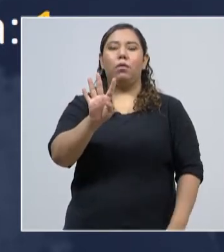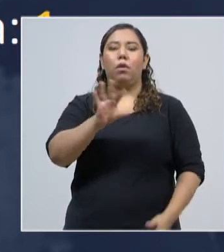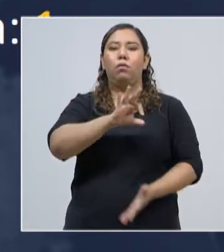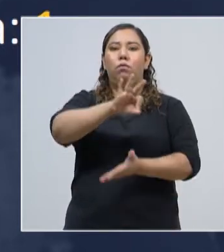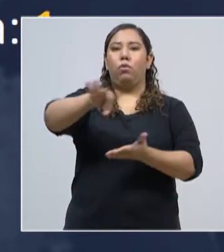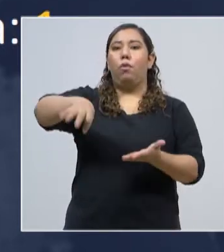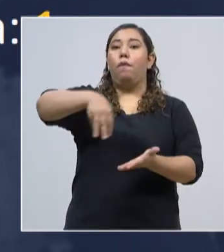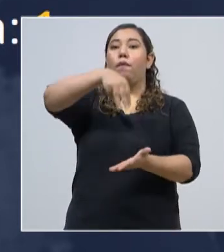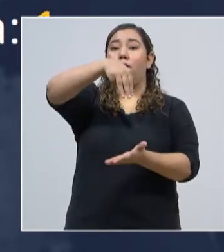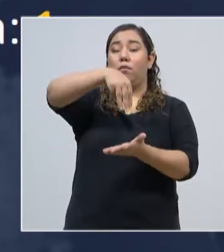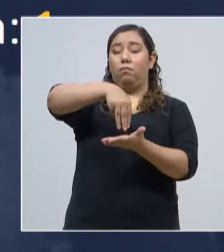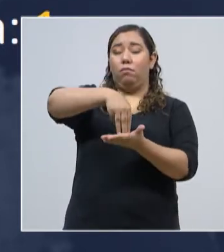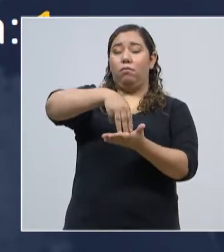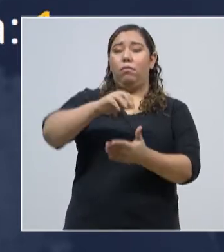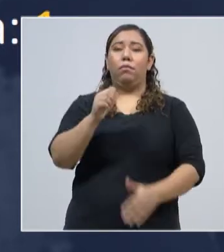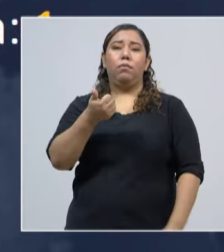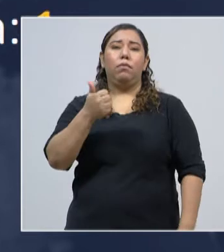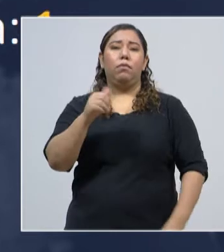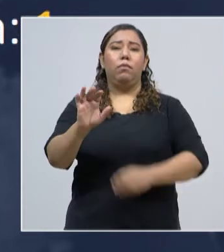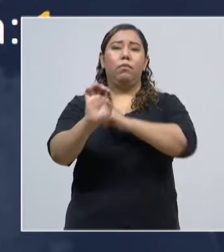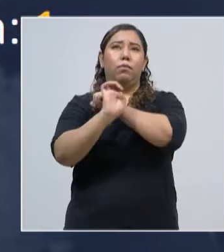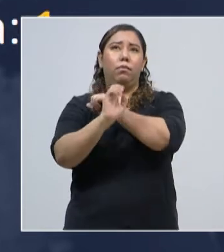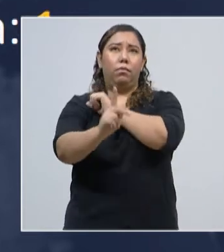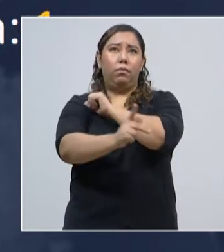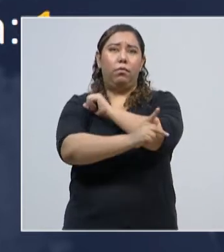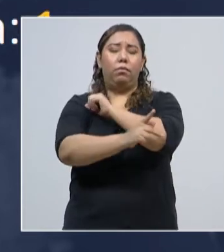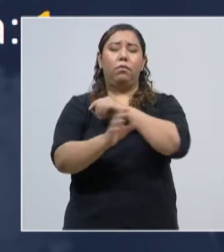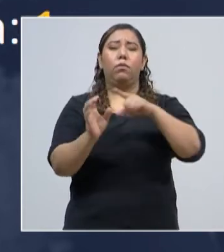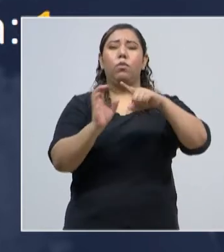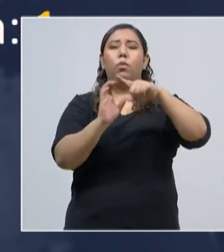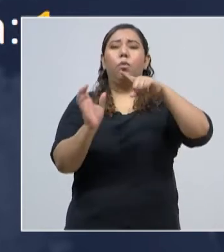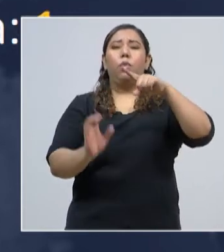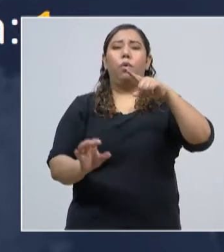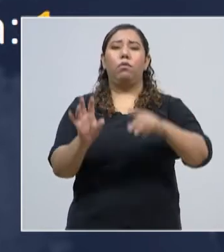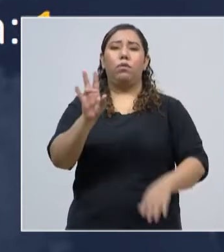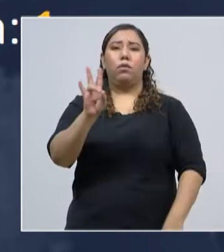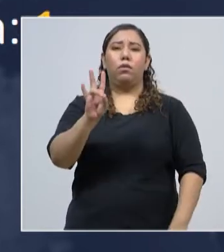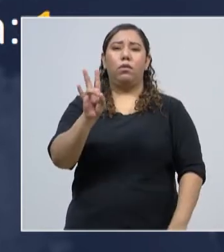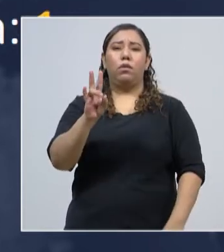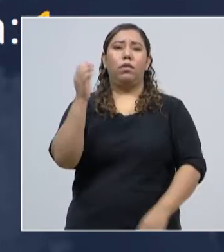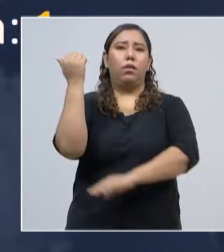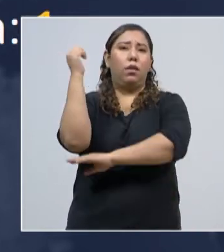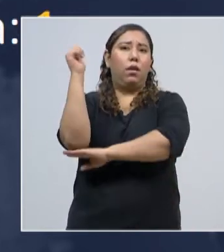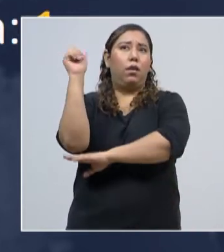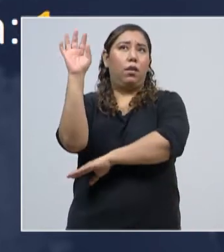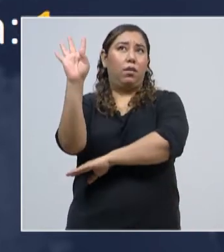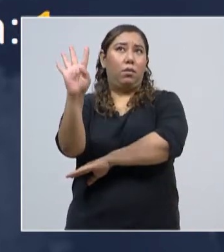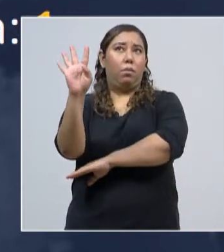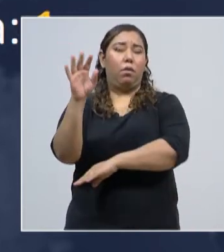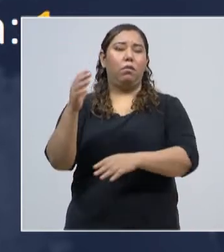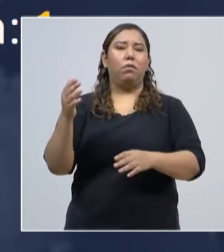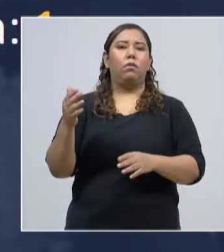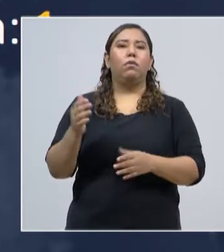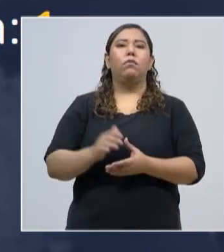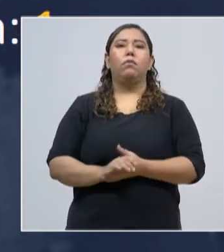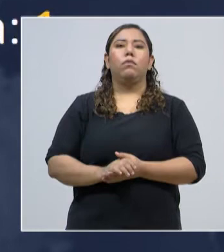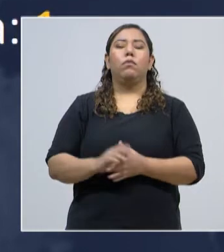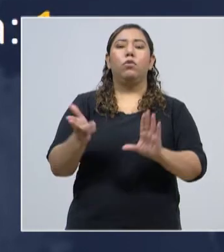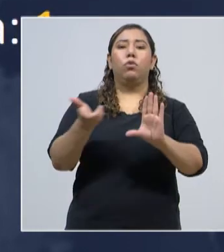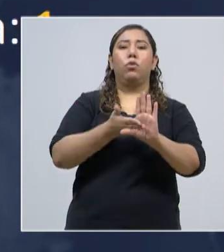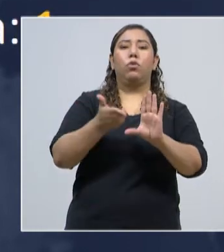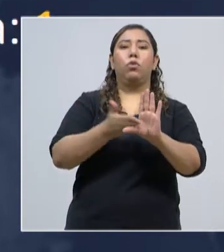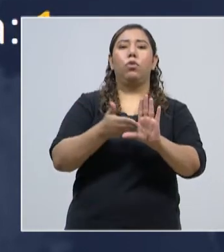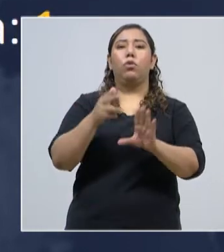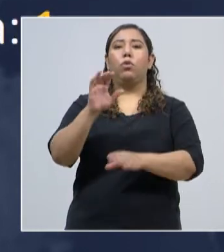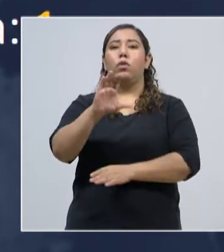Francisco Morazán, 10 en El Paraíso, Cortés, 7 personas, en Atlántida, 4, en Choluteca y Comayagua,